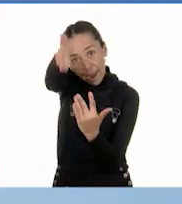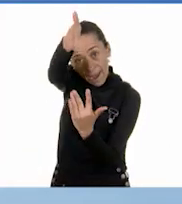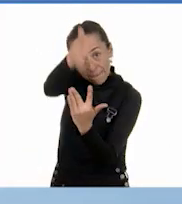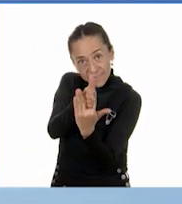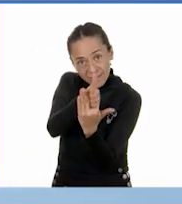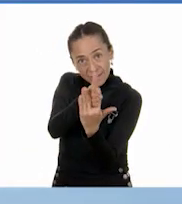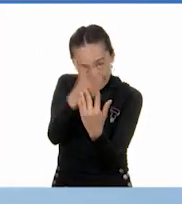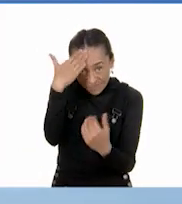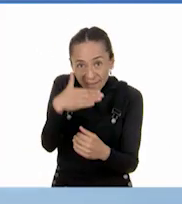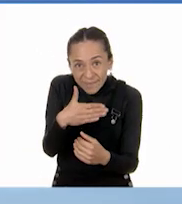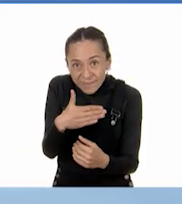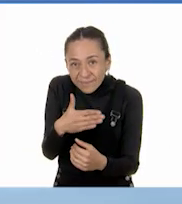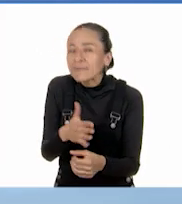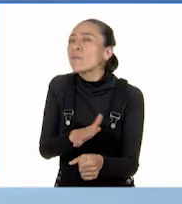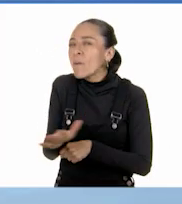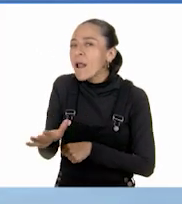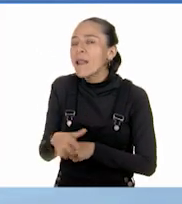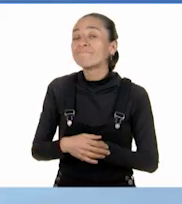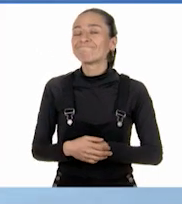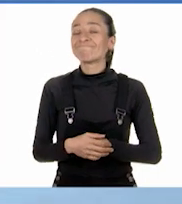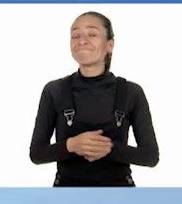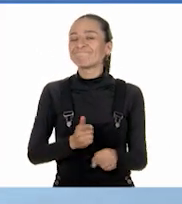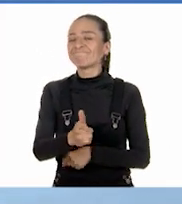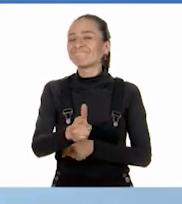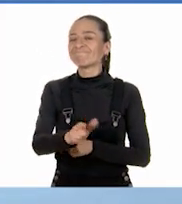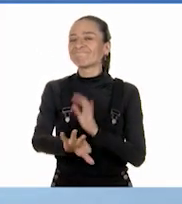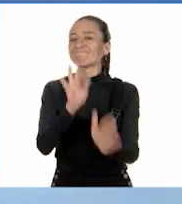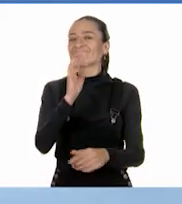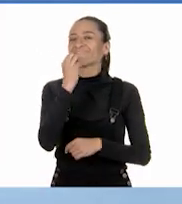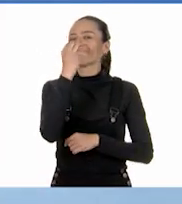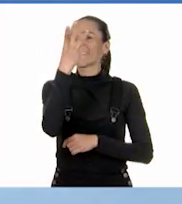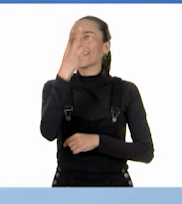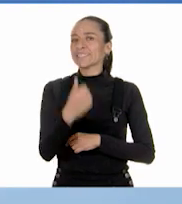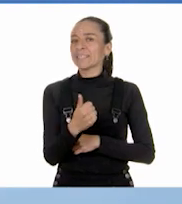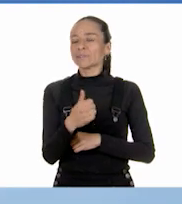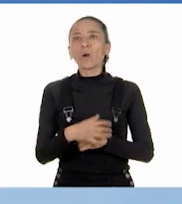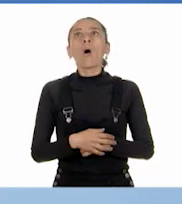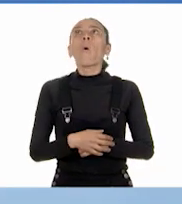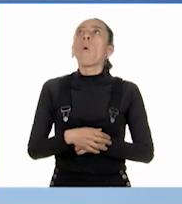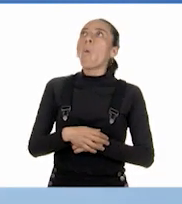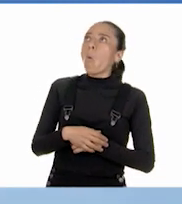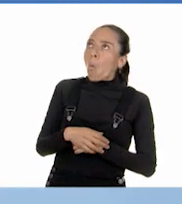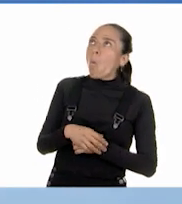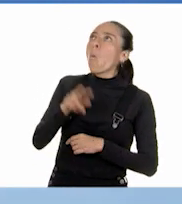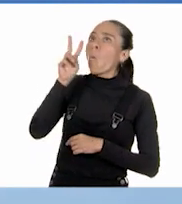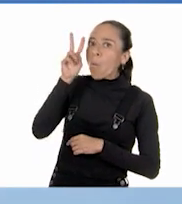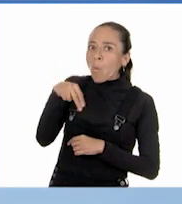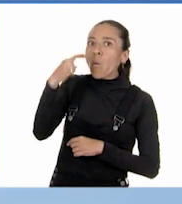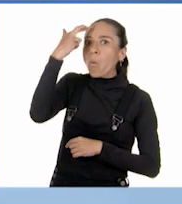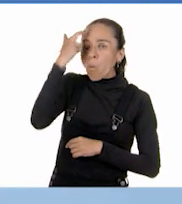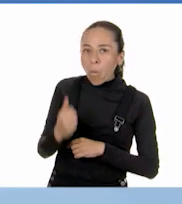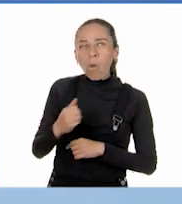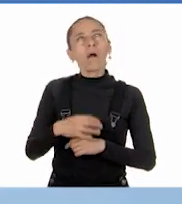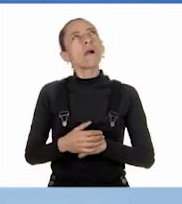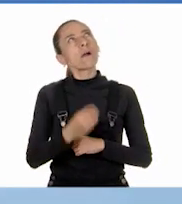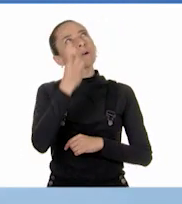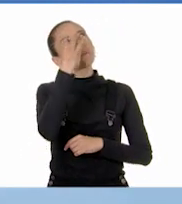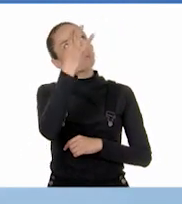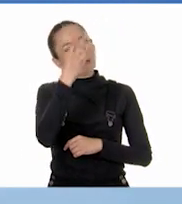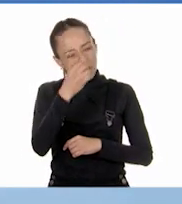Tres sextos. ¡Uy, sí! Y tres sextos es igual a